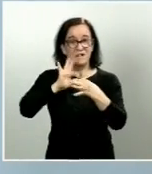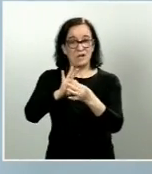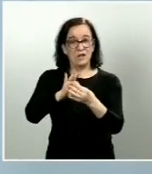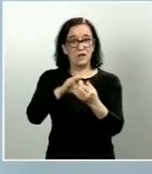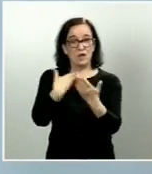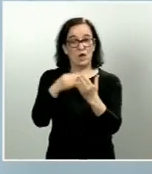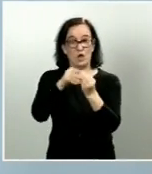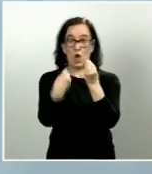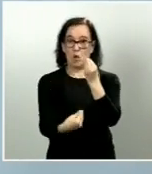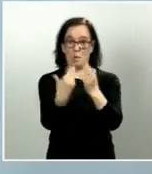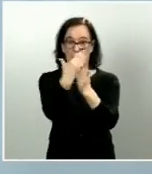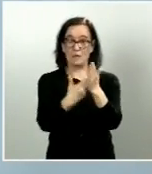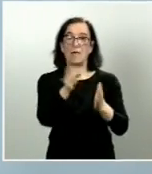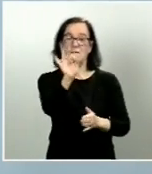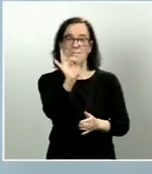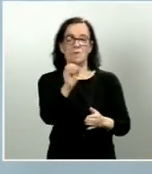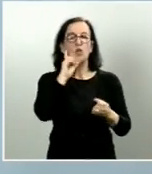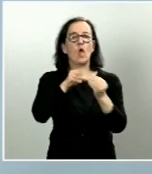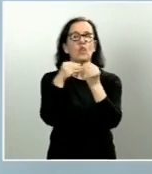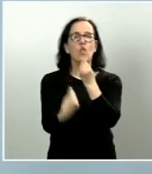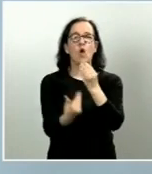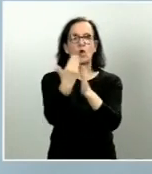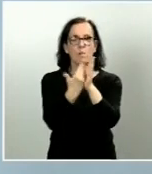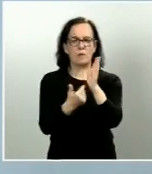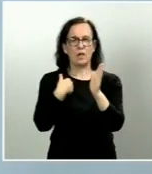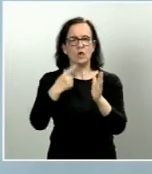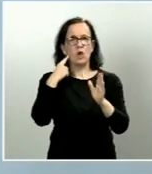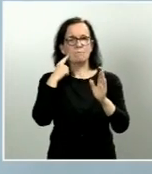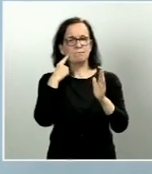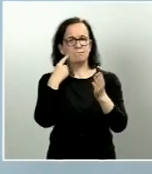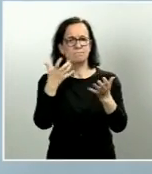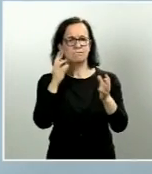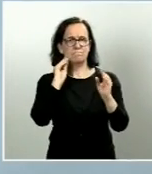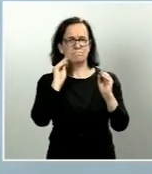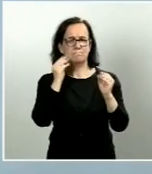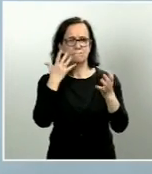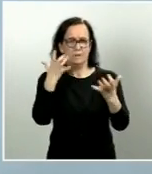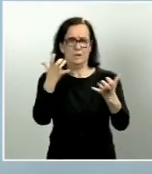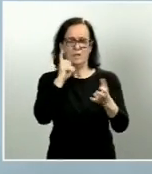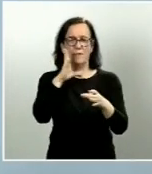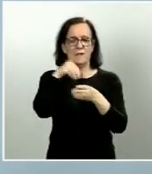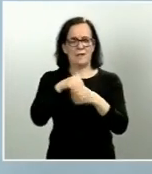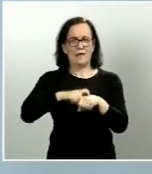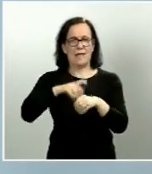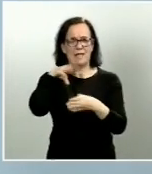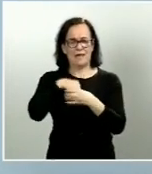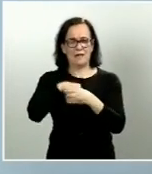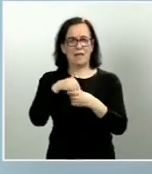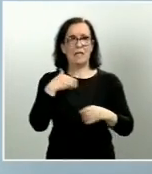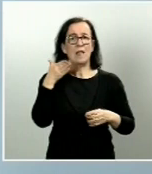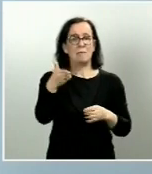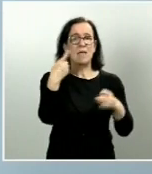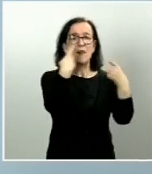efectivamente se trata de un documento que yo remarcaría de carácter interno, en el que se le pide a las diferentes